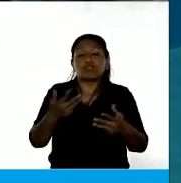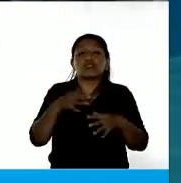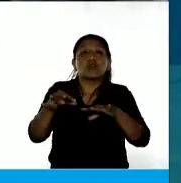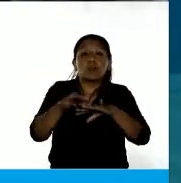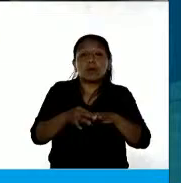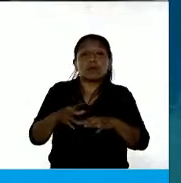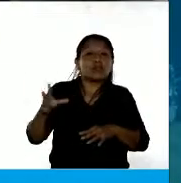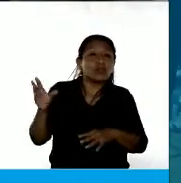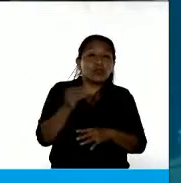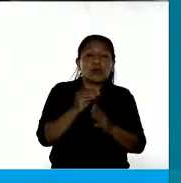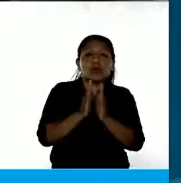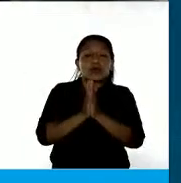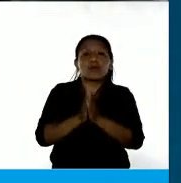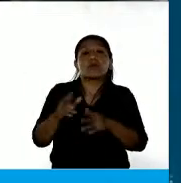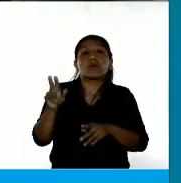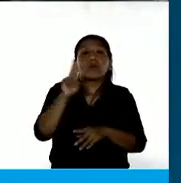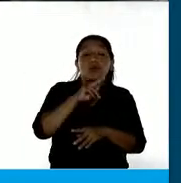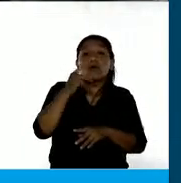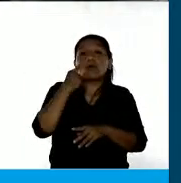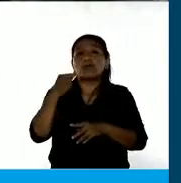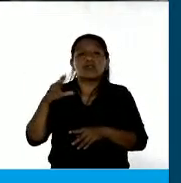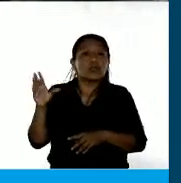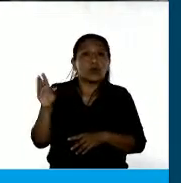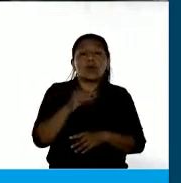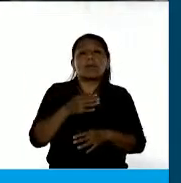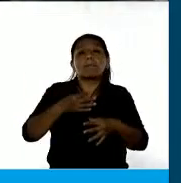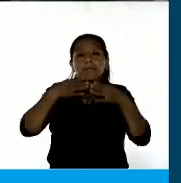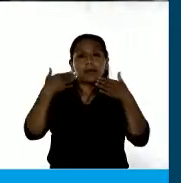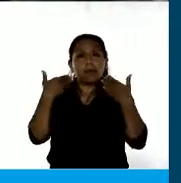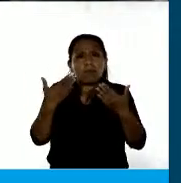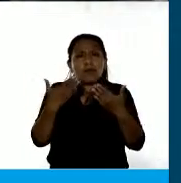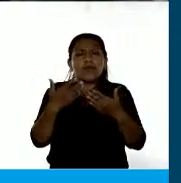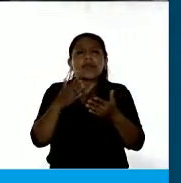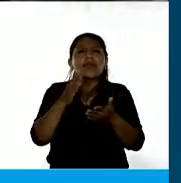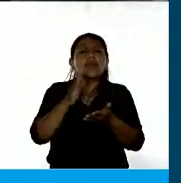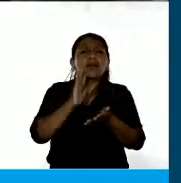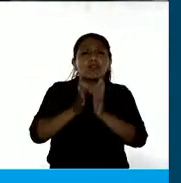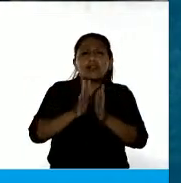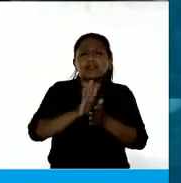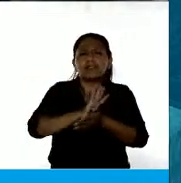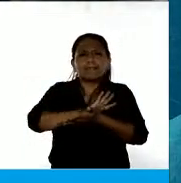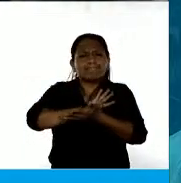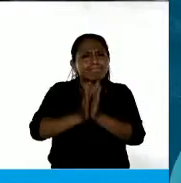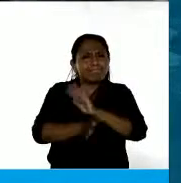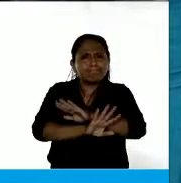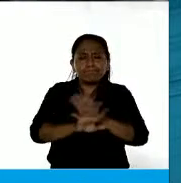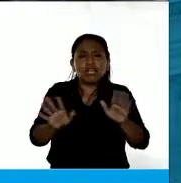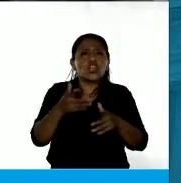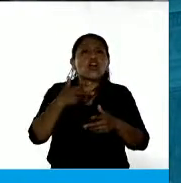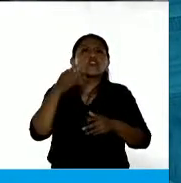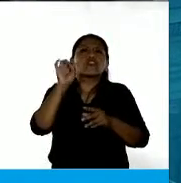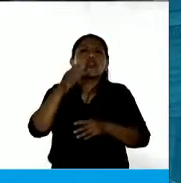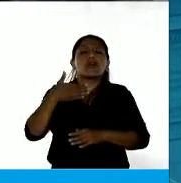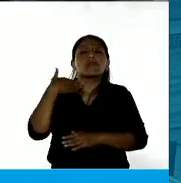todos y todas, como bien dijeron, para poder erradicar las violencias, pero no desde el discurso.